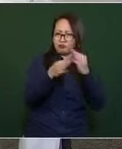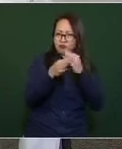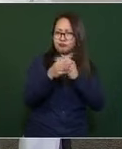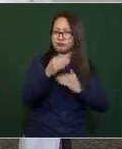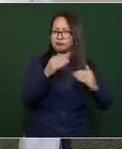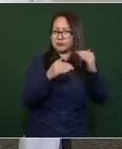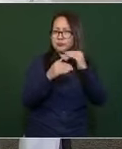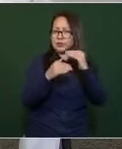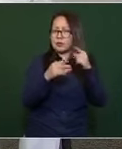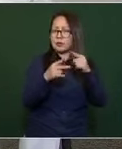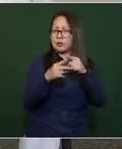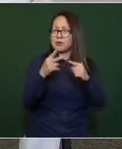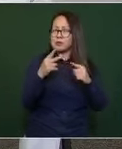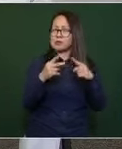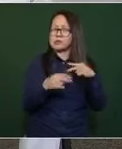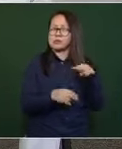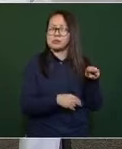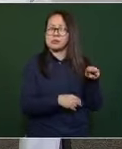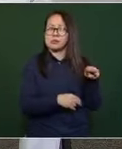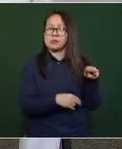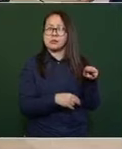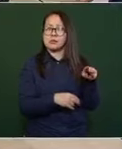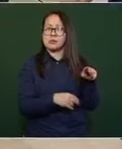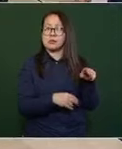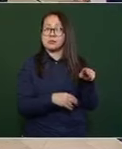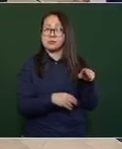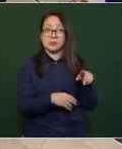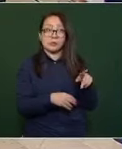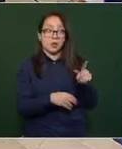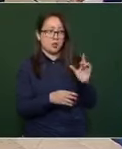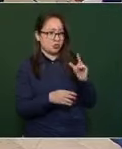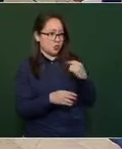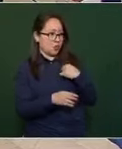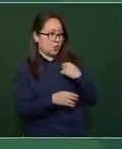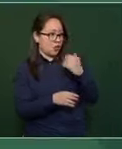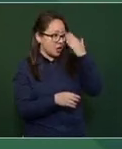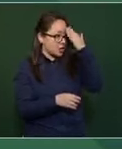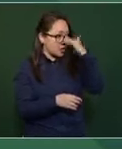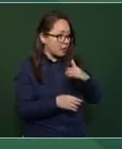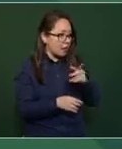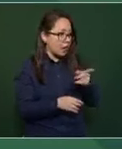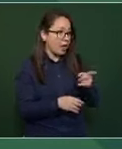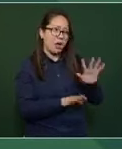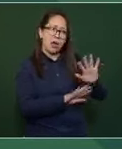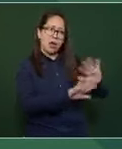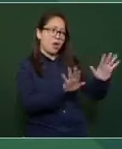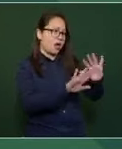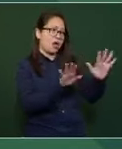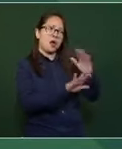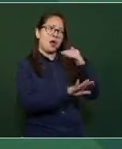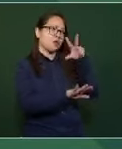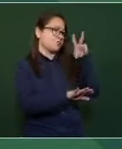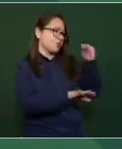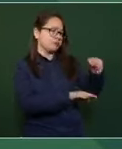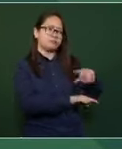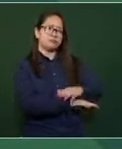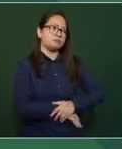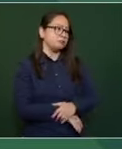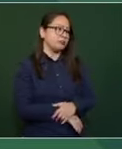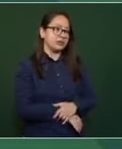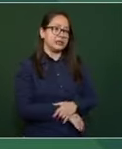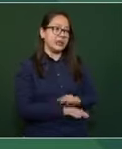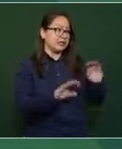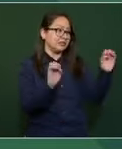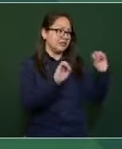Entonces, cuando me enteré... ¿Ahí se lo dijo? Sí, y les dije, no quiero ningún